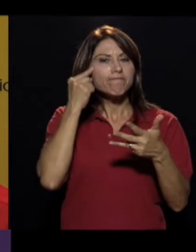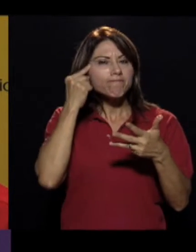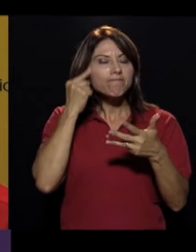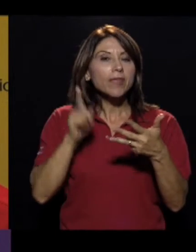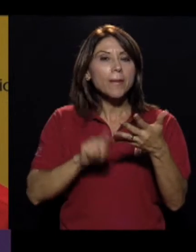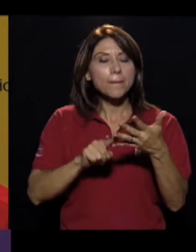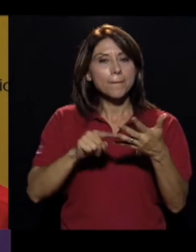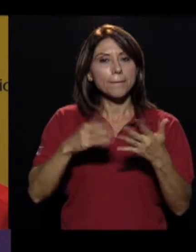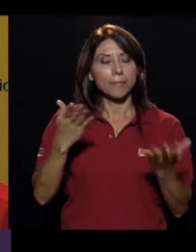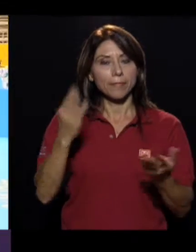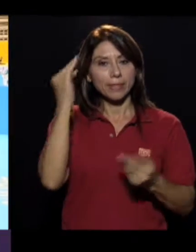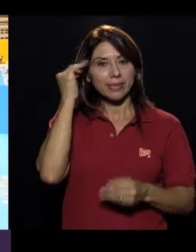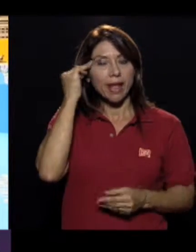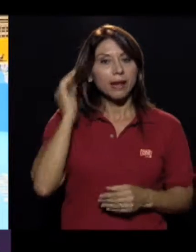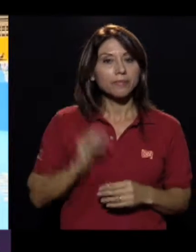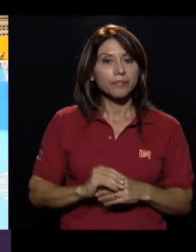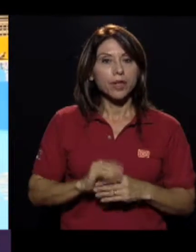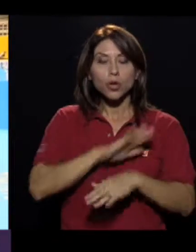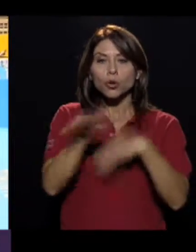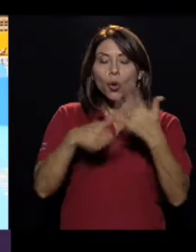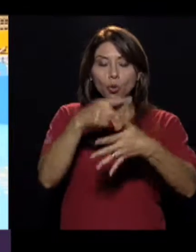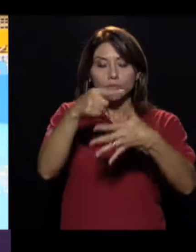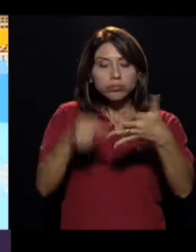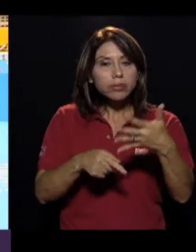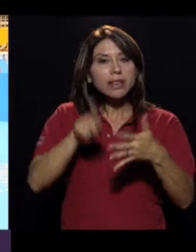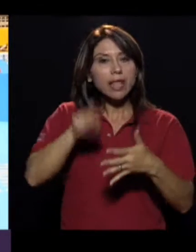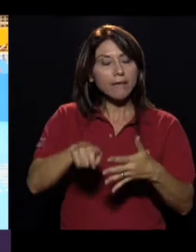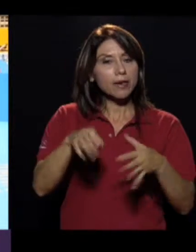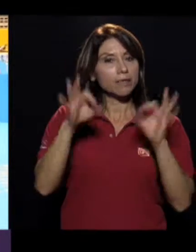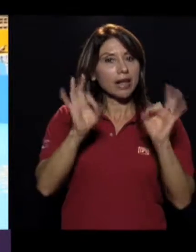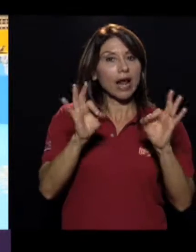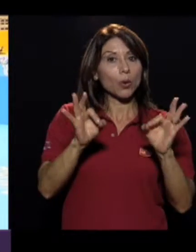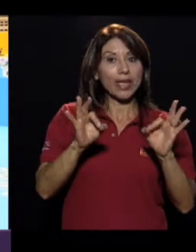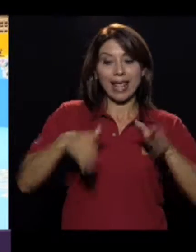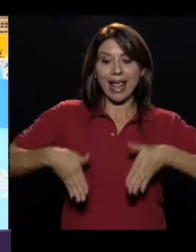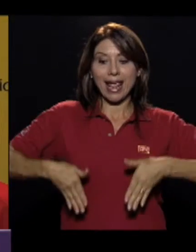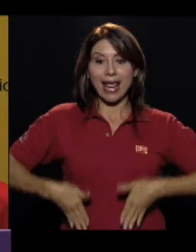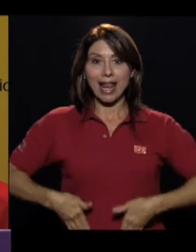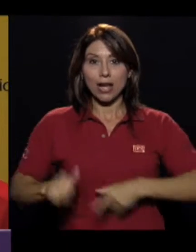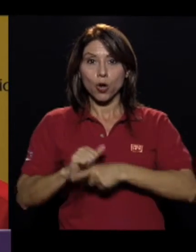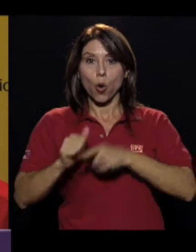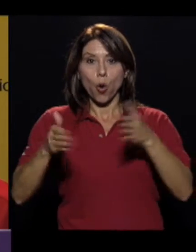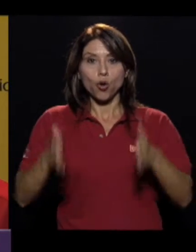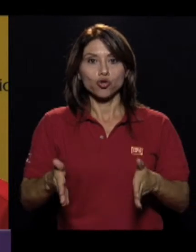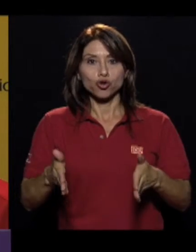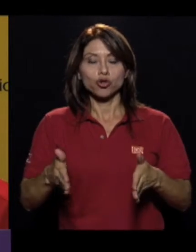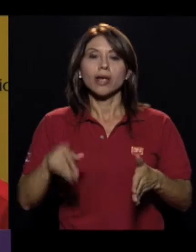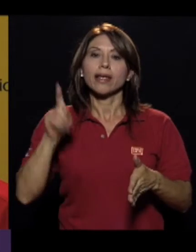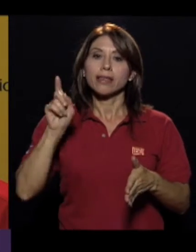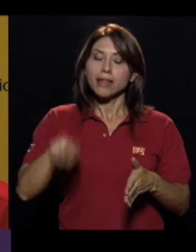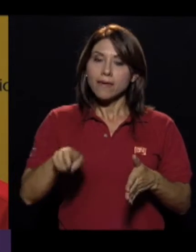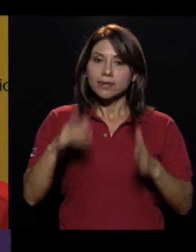aspecto físico y el aspecto mental. Hay que manejar muy bien estos aspectos y el coach